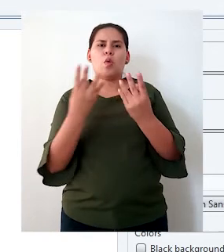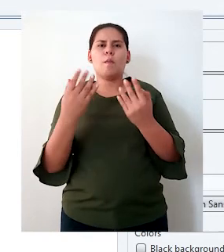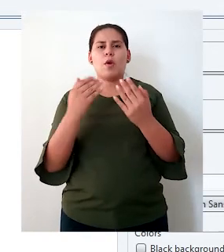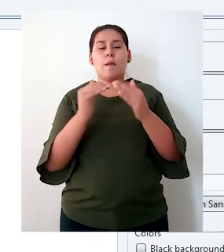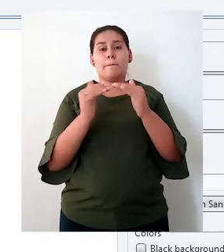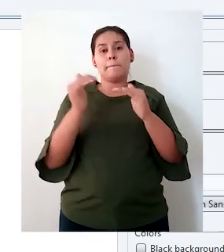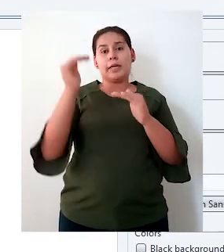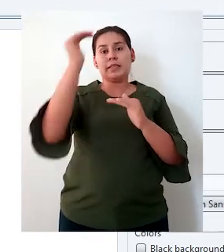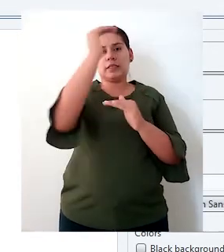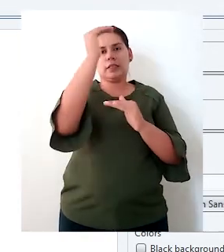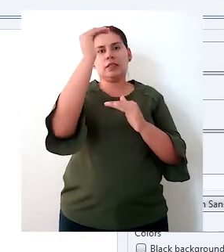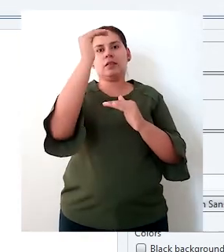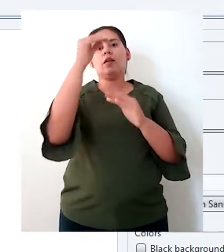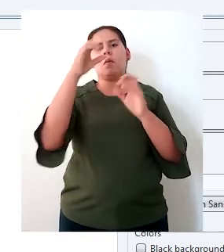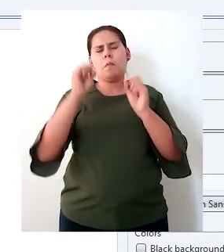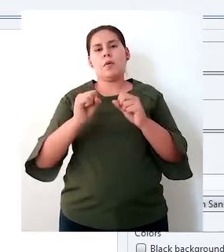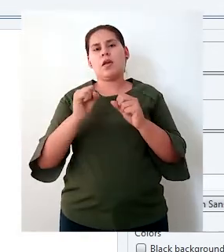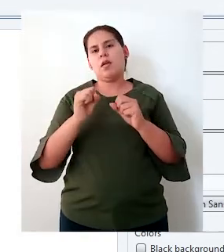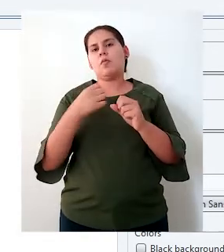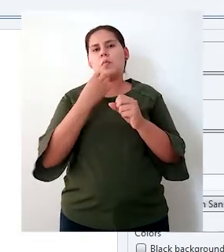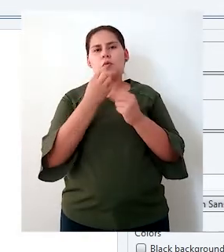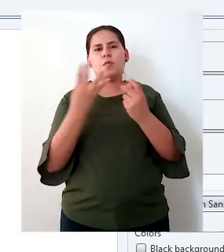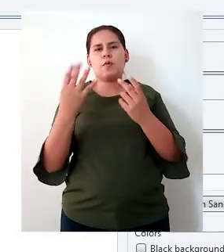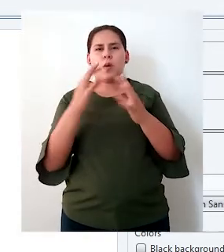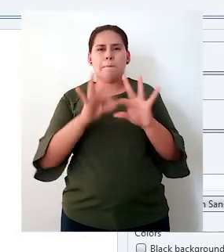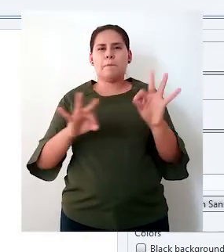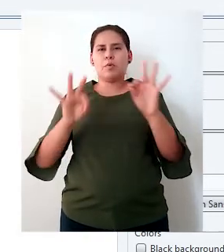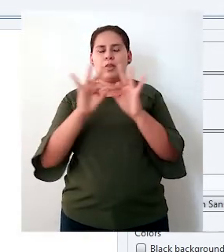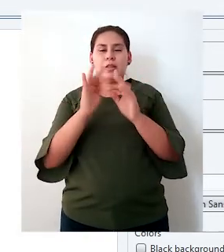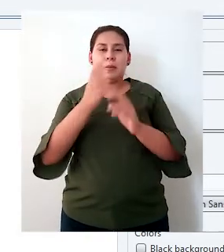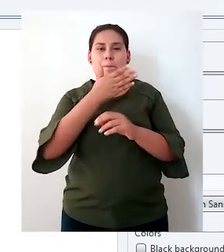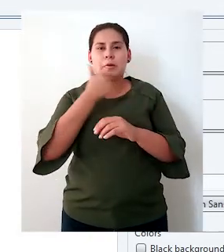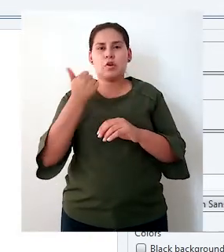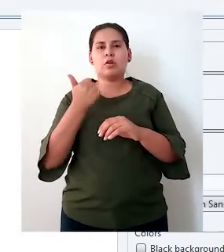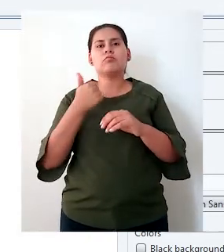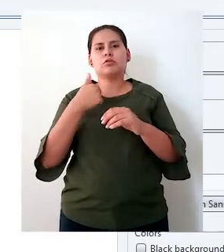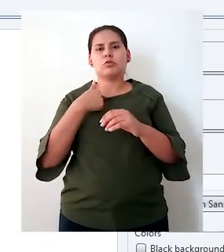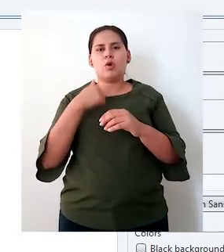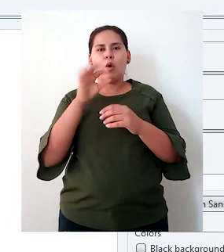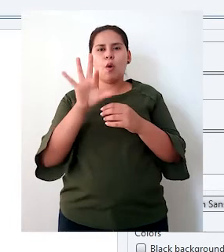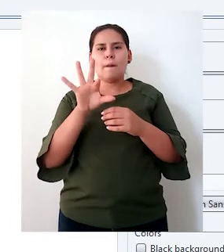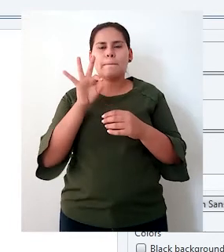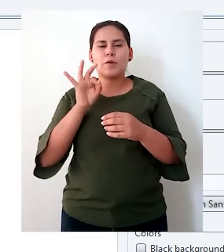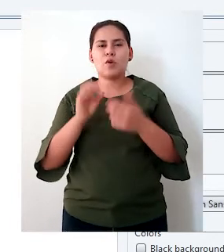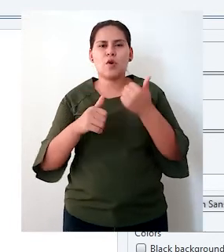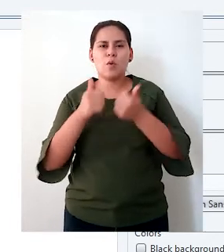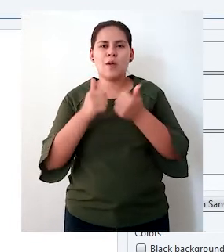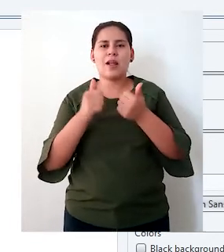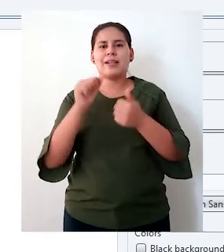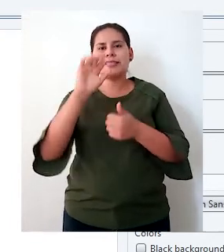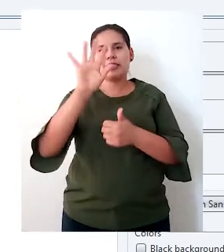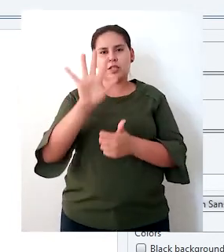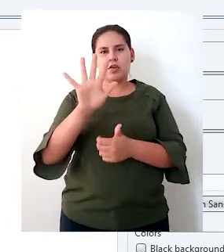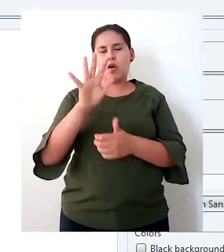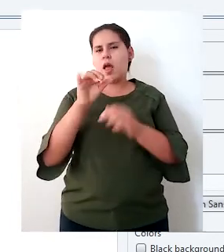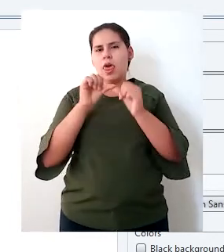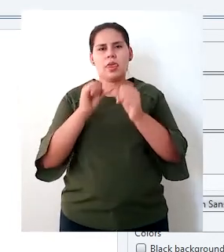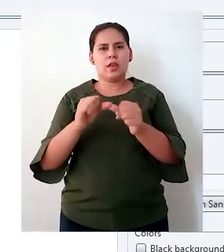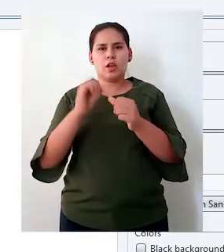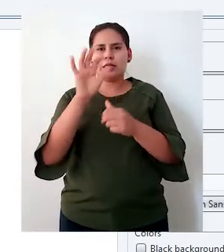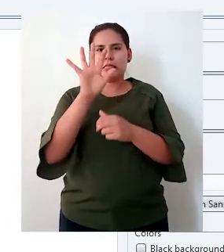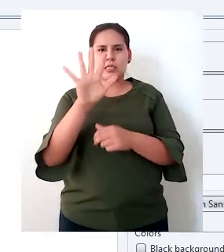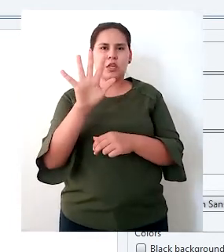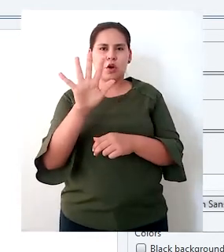mayor de términos importantes. Entonces, yo aquí lo que voy a hacer es, lo voy a dejar en 5, nivel de